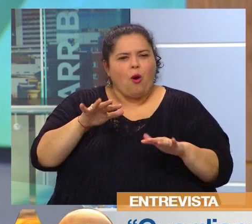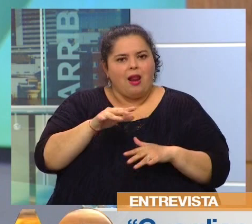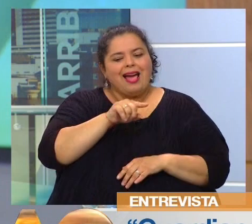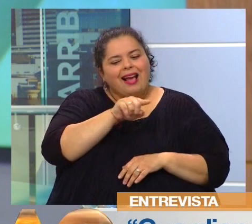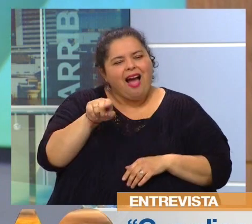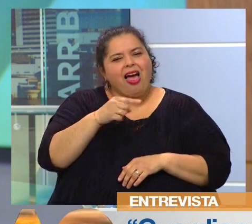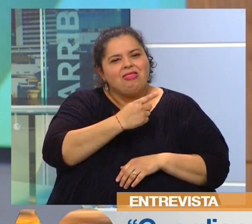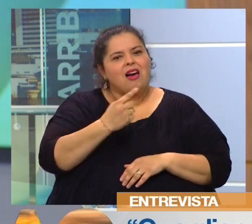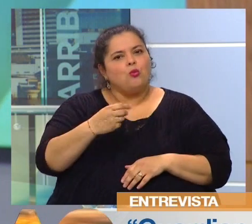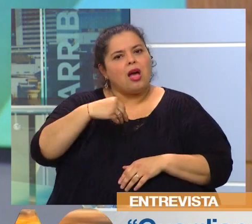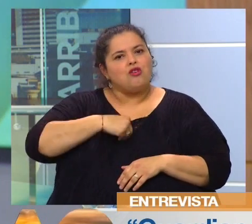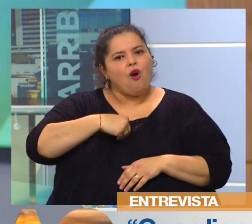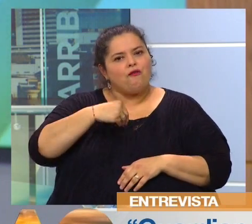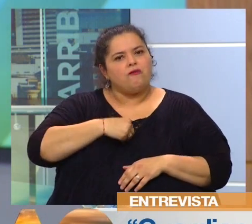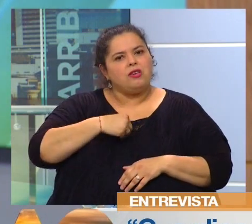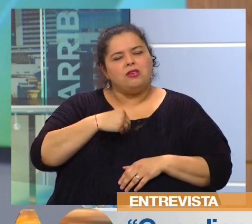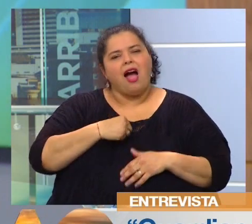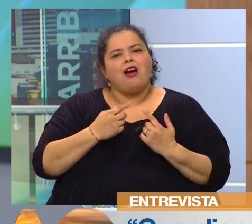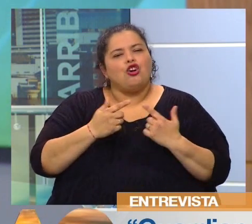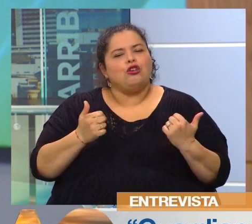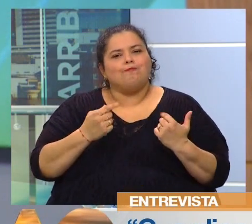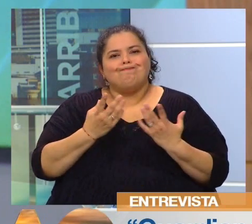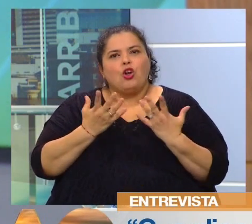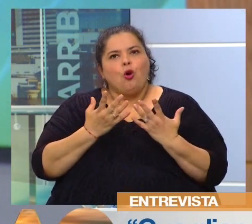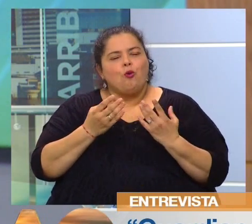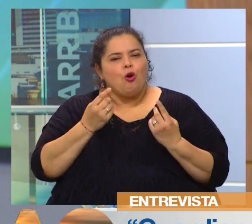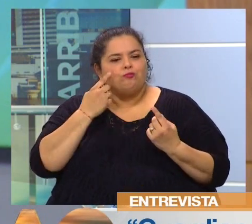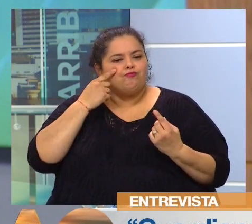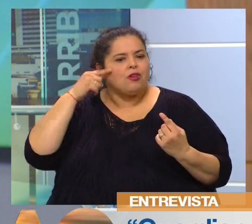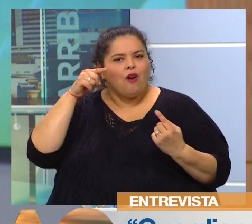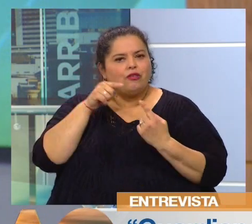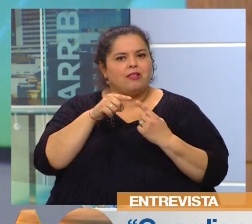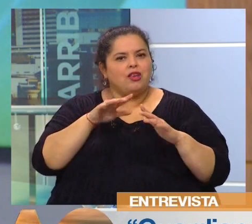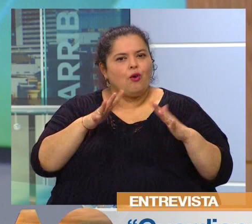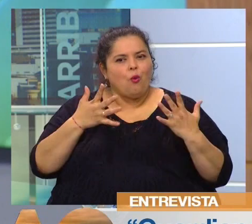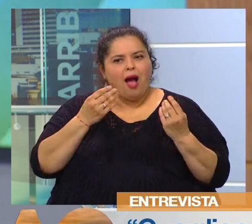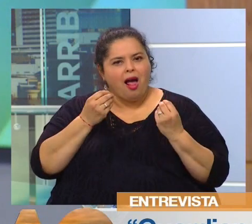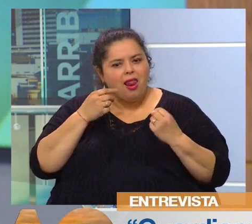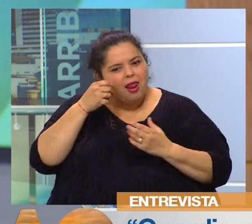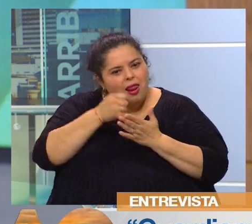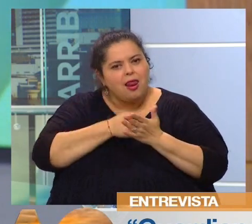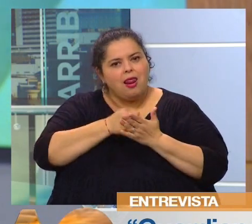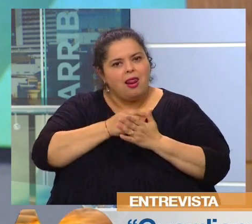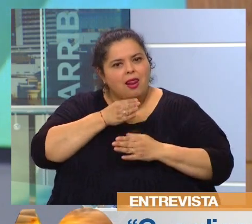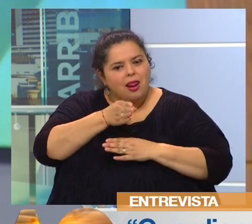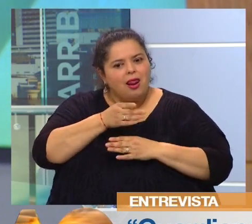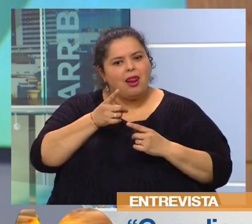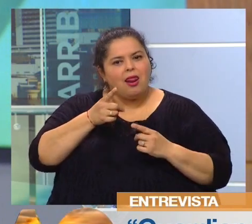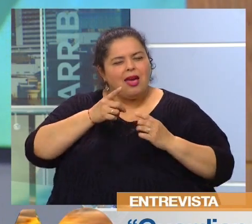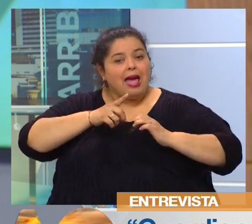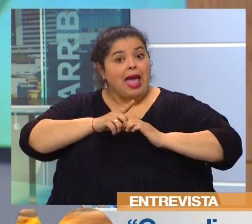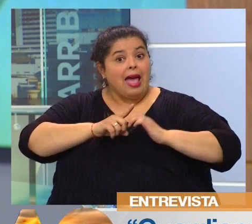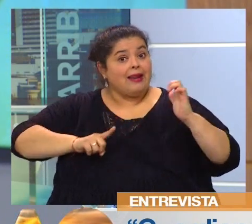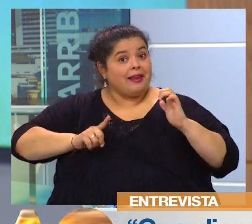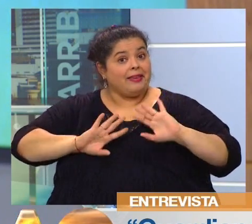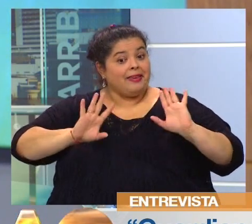sostienen y creen en la fuerza de los propósitos, en la fuerza de una energía que